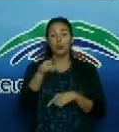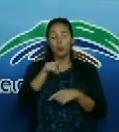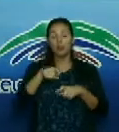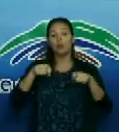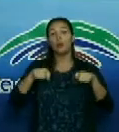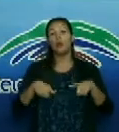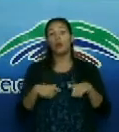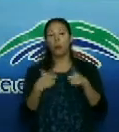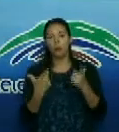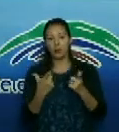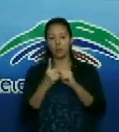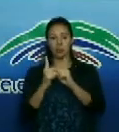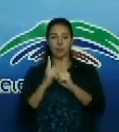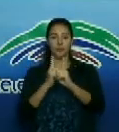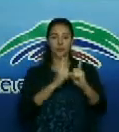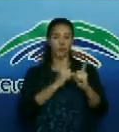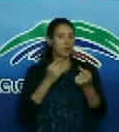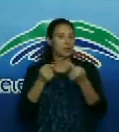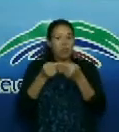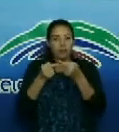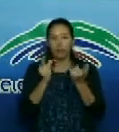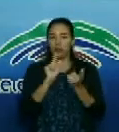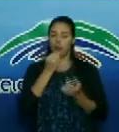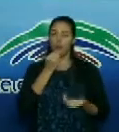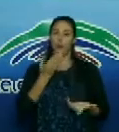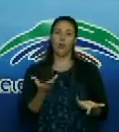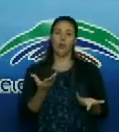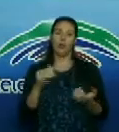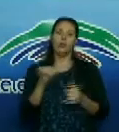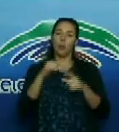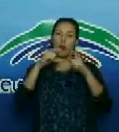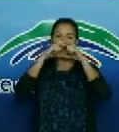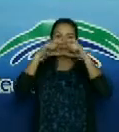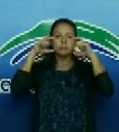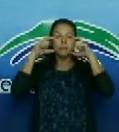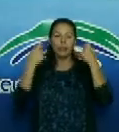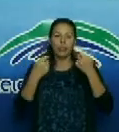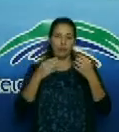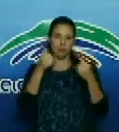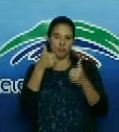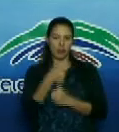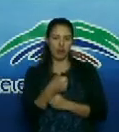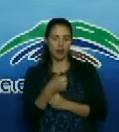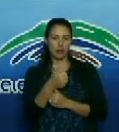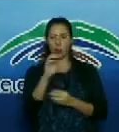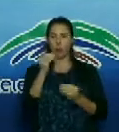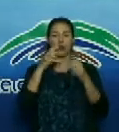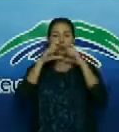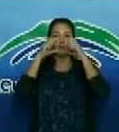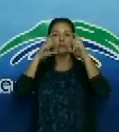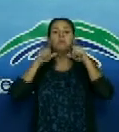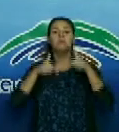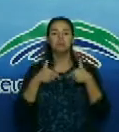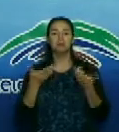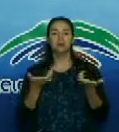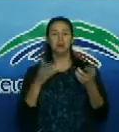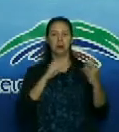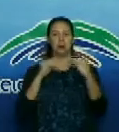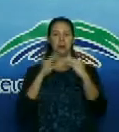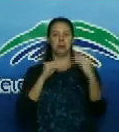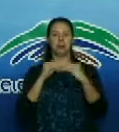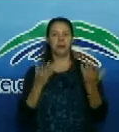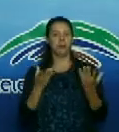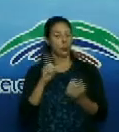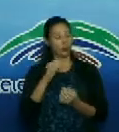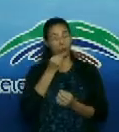distanciamiento, tampoco estamos cumpliendo el buen uso del nasobuco. Nos ponemos a conversar a una distancia bien cercana unos de otros, y